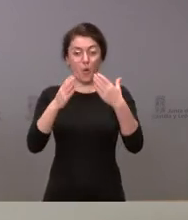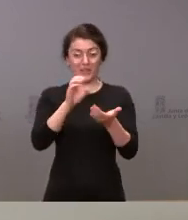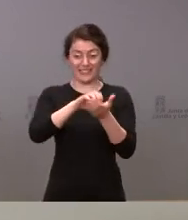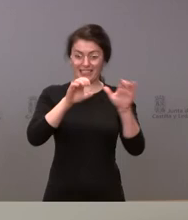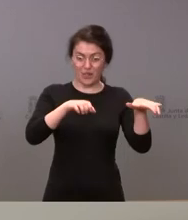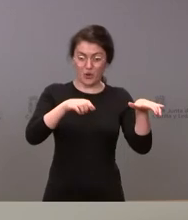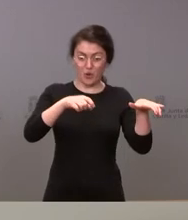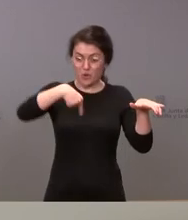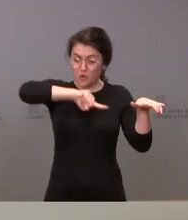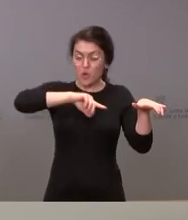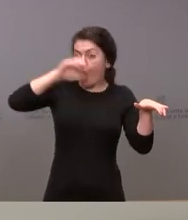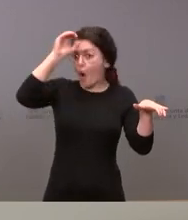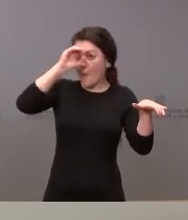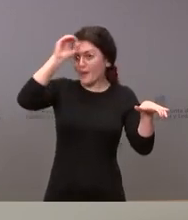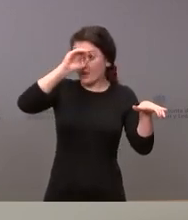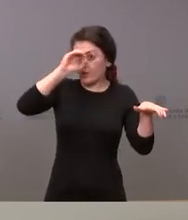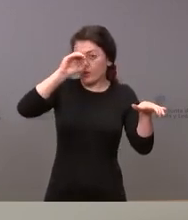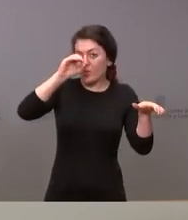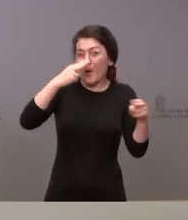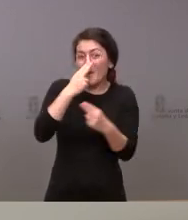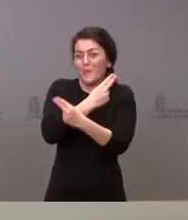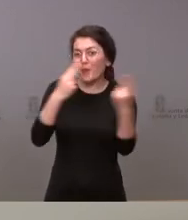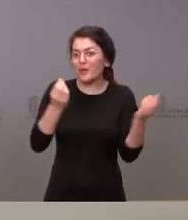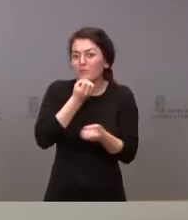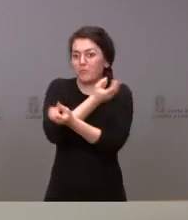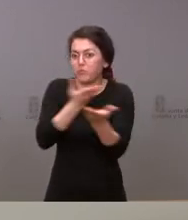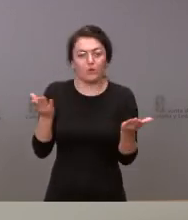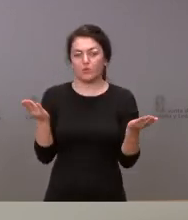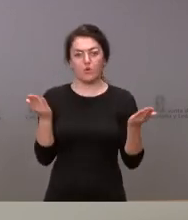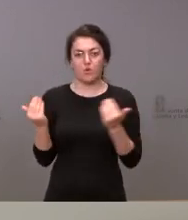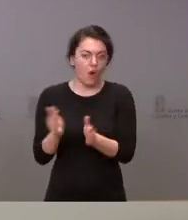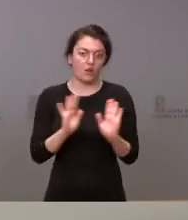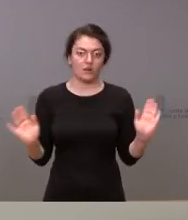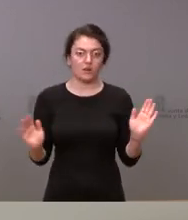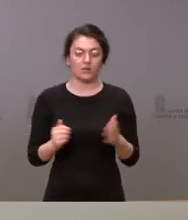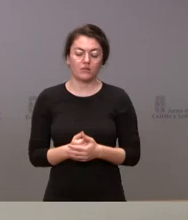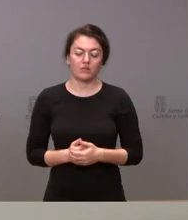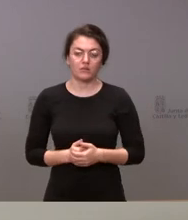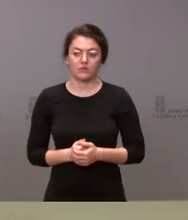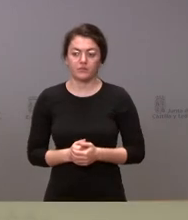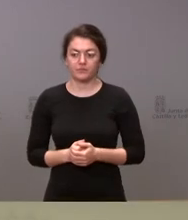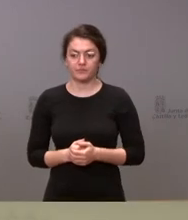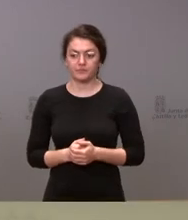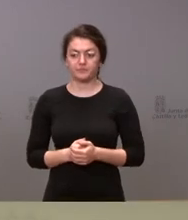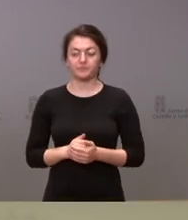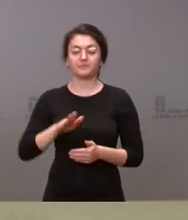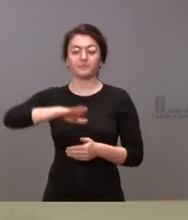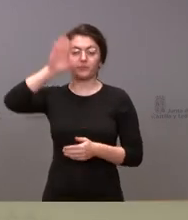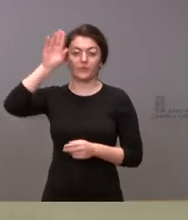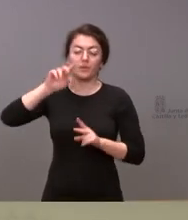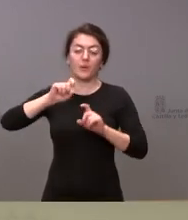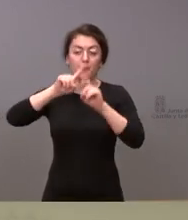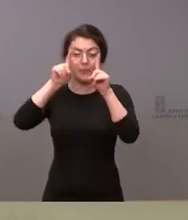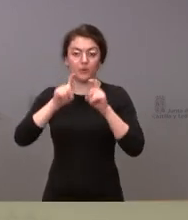no podemos hacerla pública desde esta tribuna sobre la situación de los partidos políticos. Sí, yo quería preguntarle, nos ha